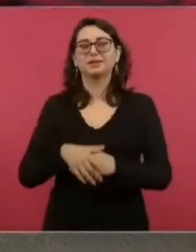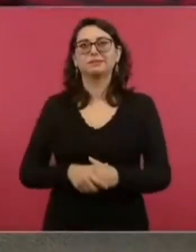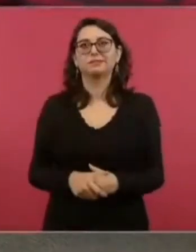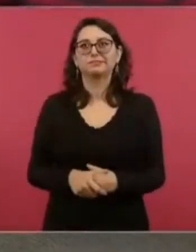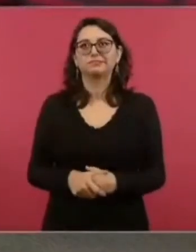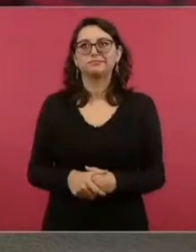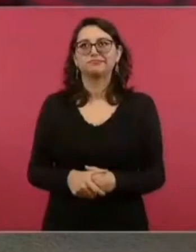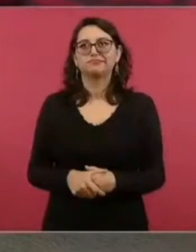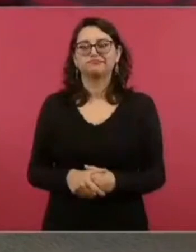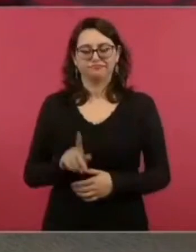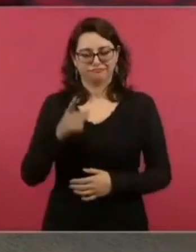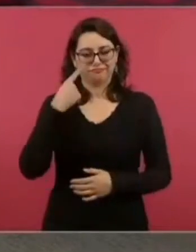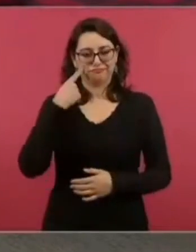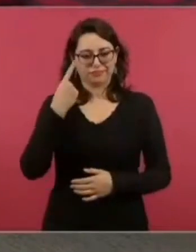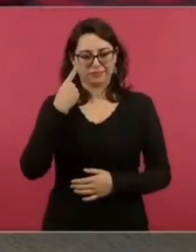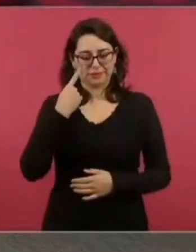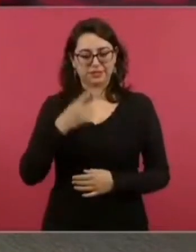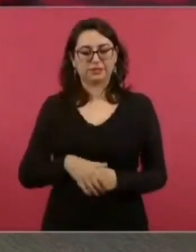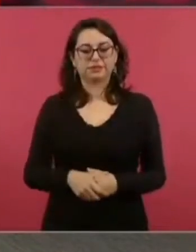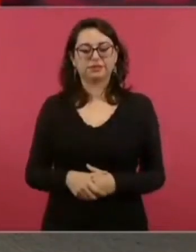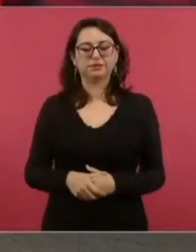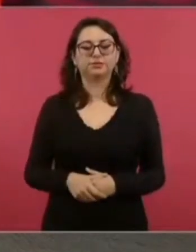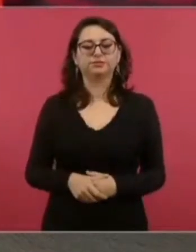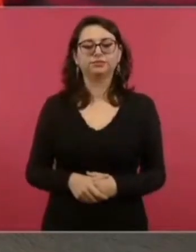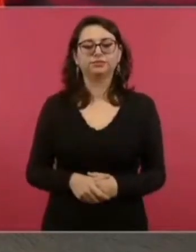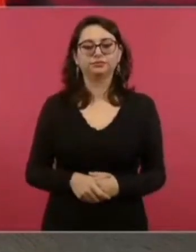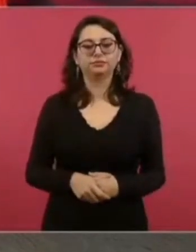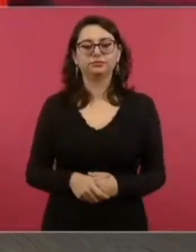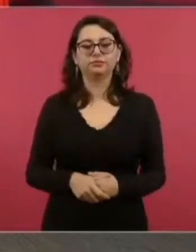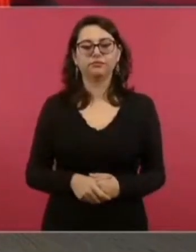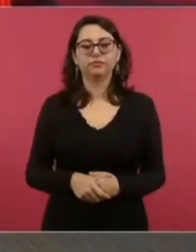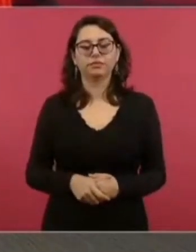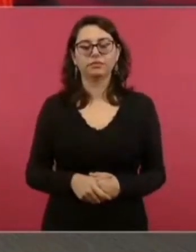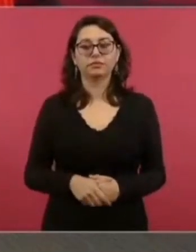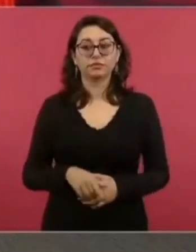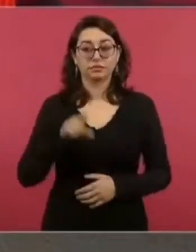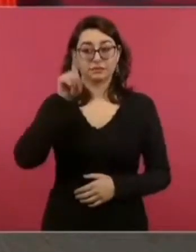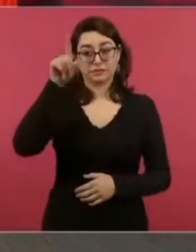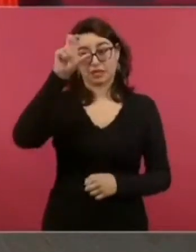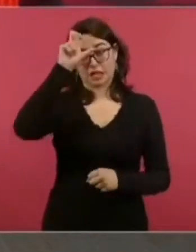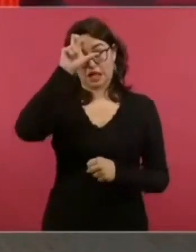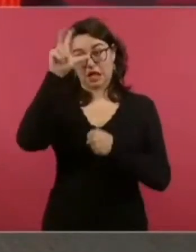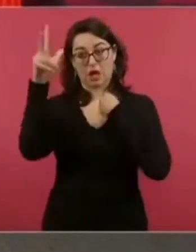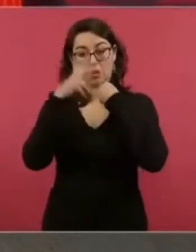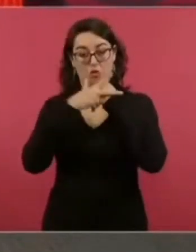lo que le dijeron en Europa a Facundo Cabral,